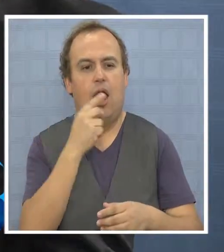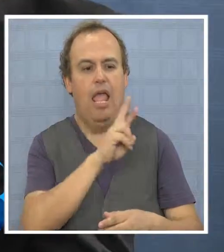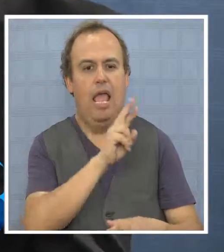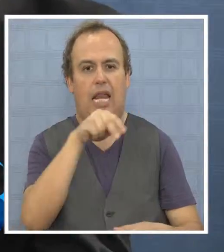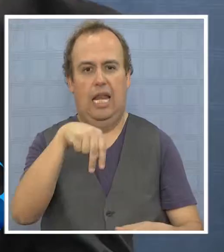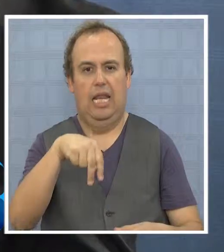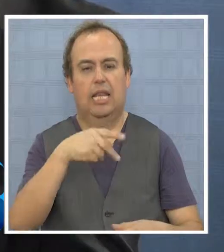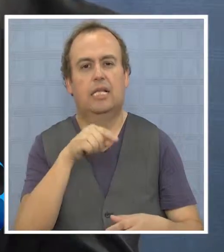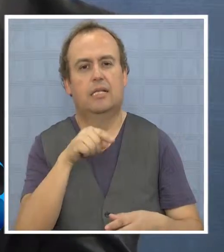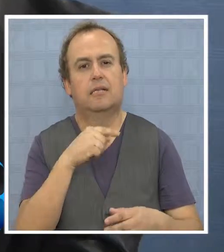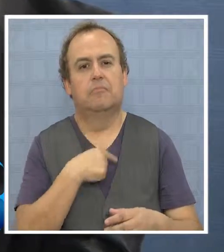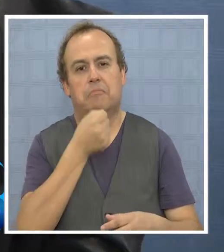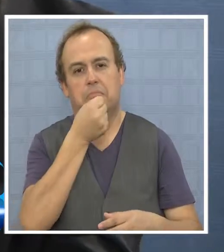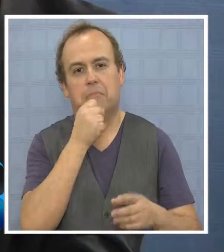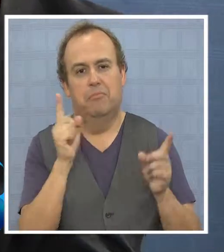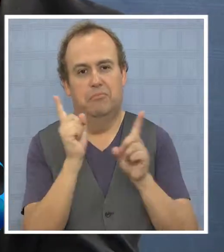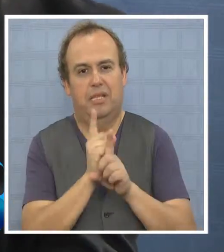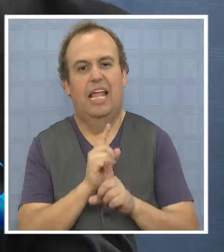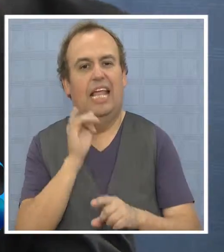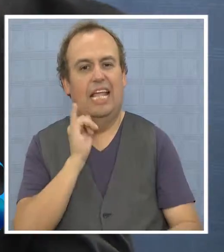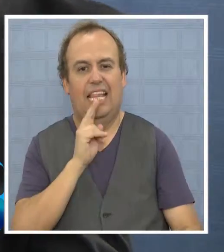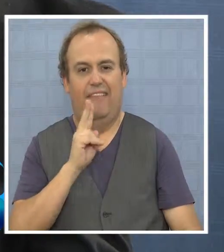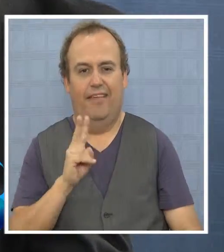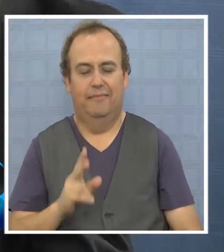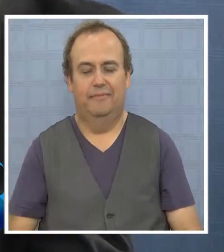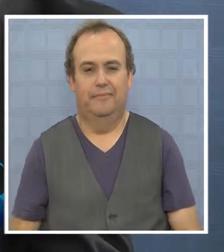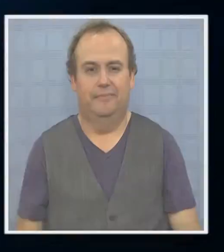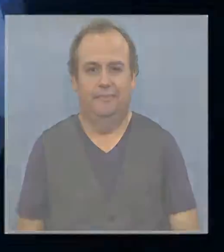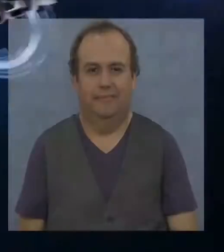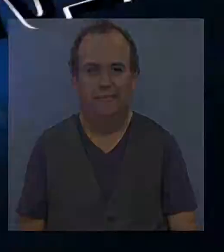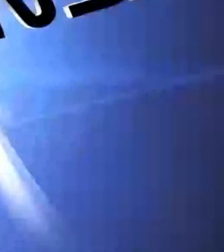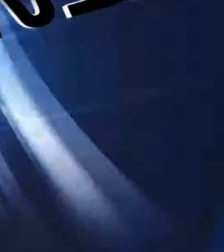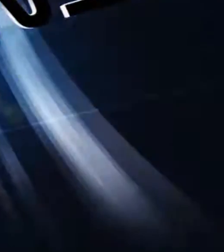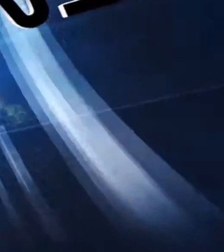cierto secretario general de Renovación Nacional en este especial de prensa en Iquique Televisión.